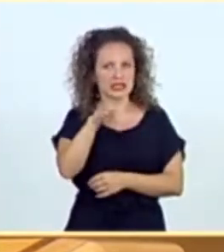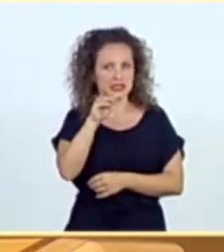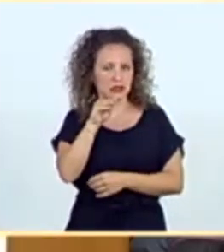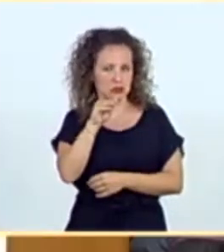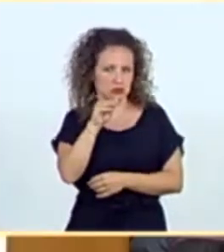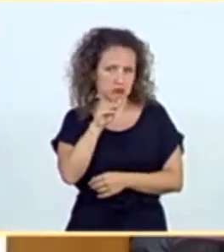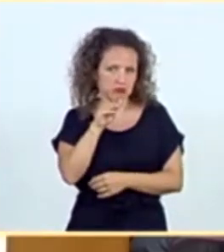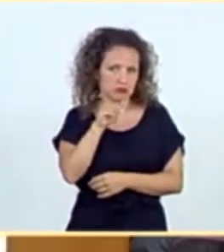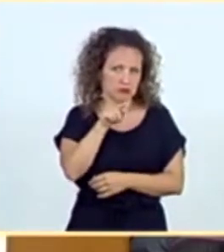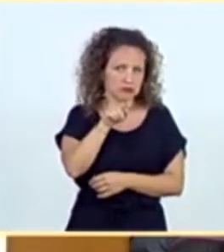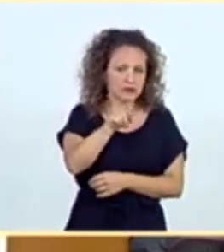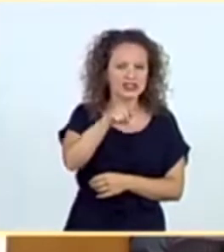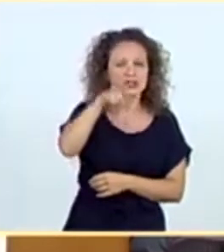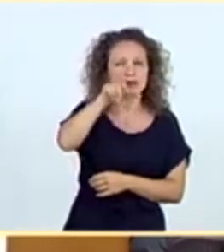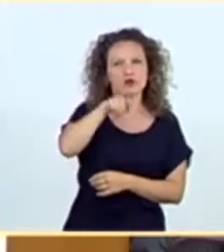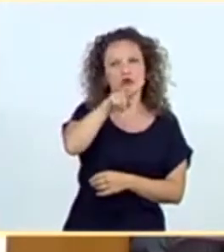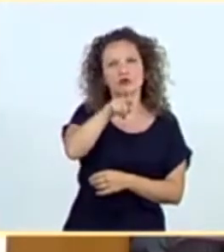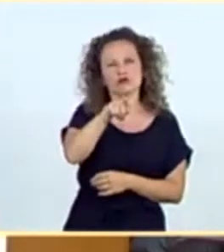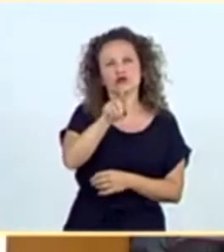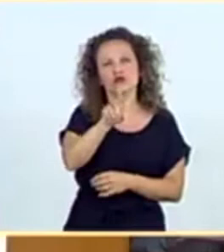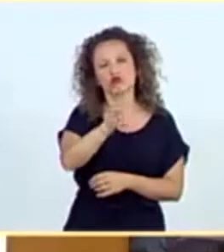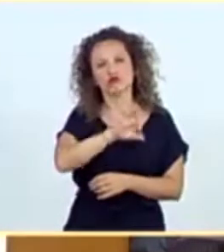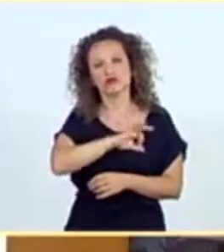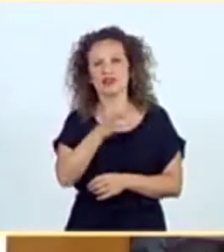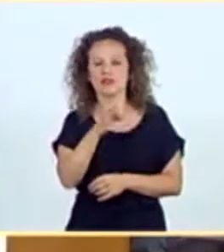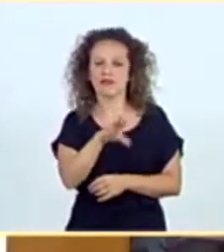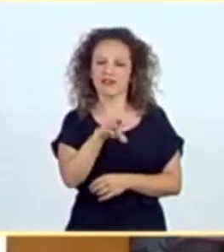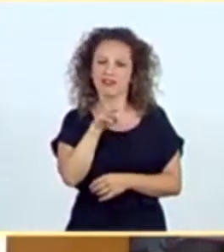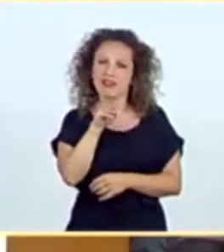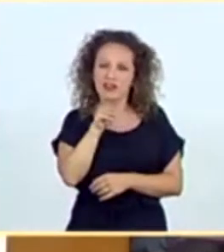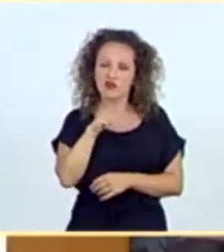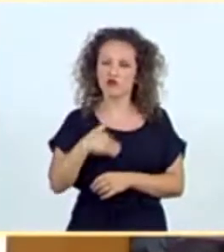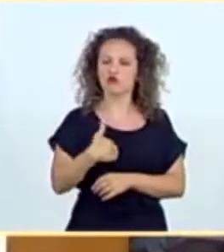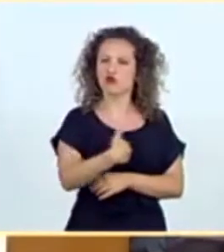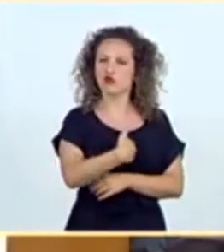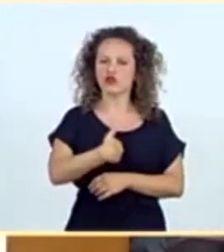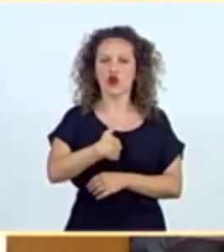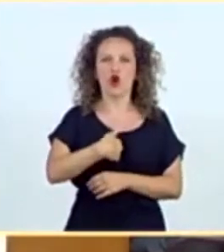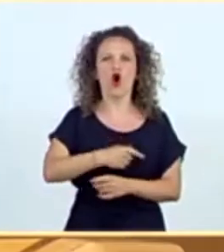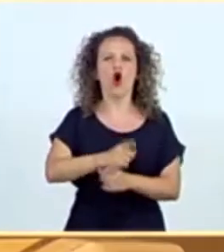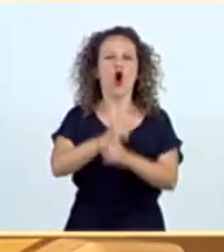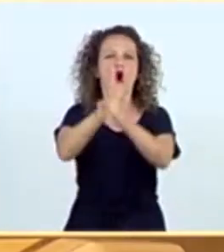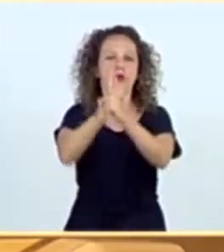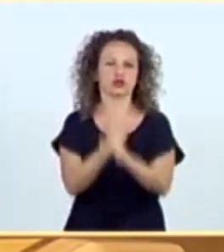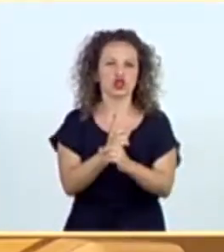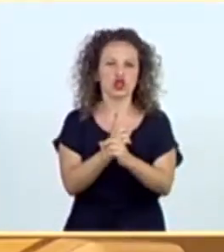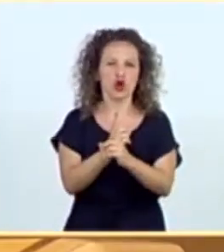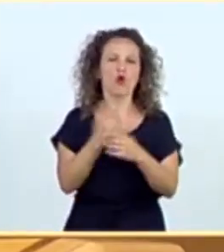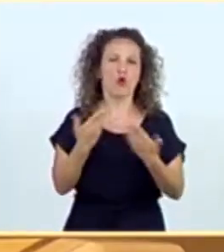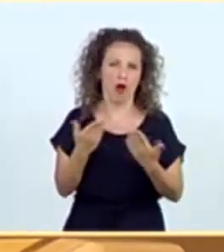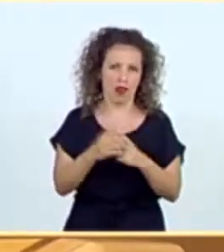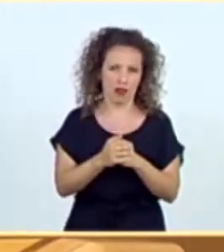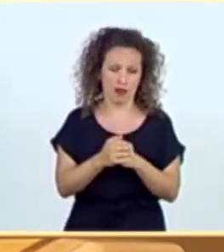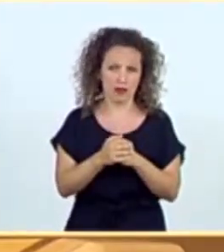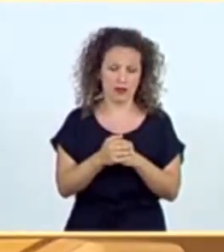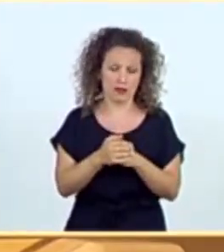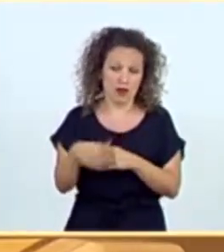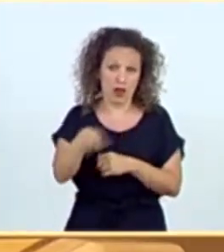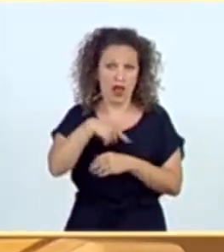debe comprender que la función de la oposición es el actuar con responsabilidad